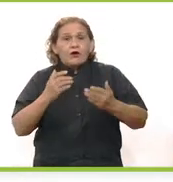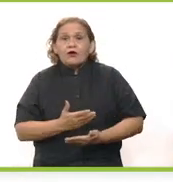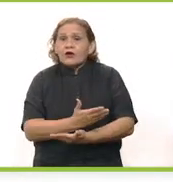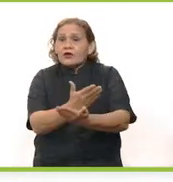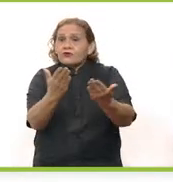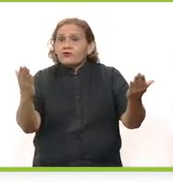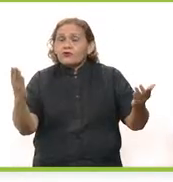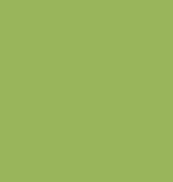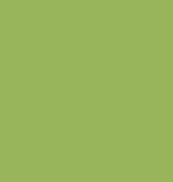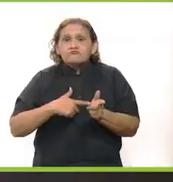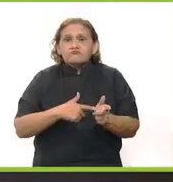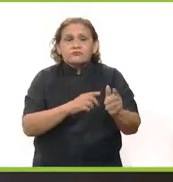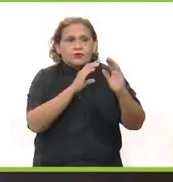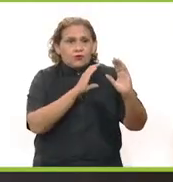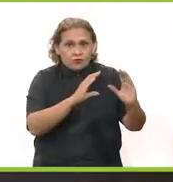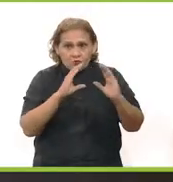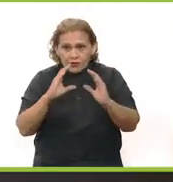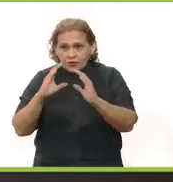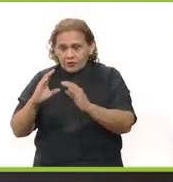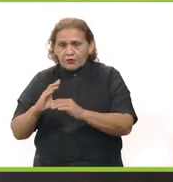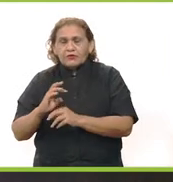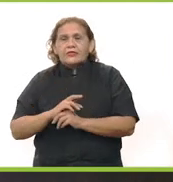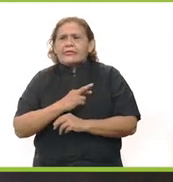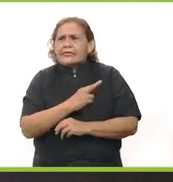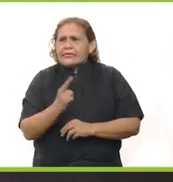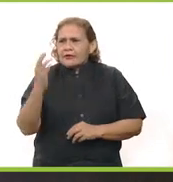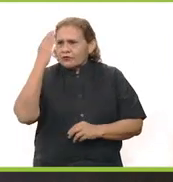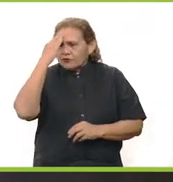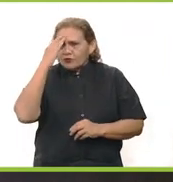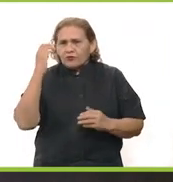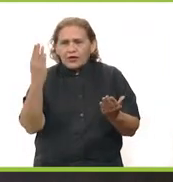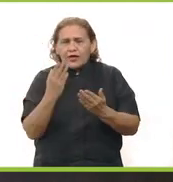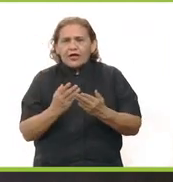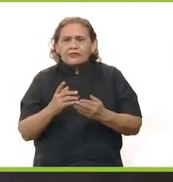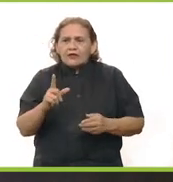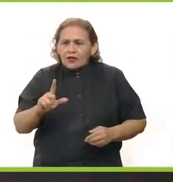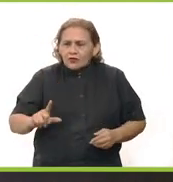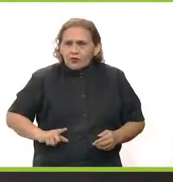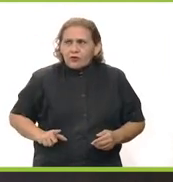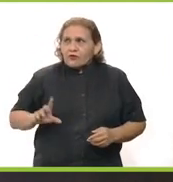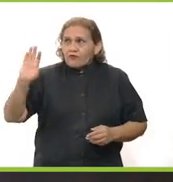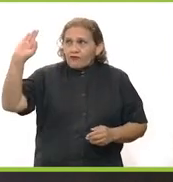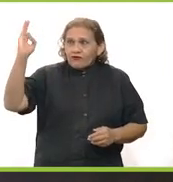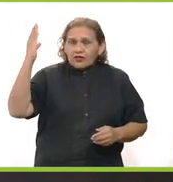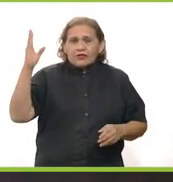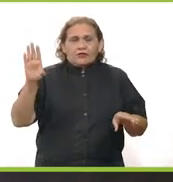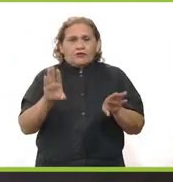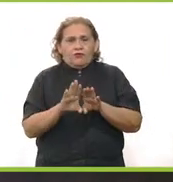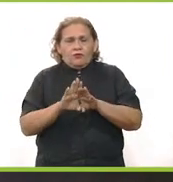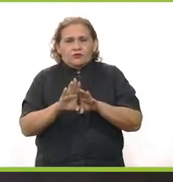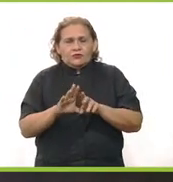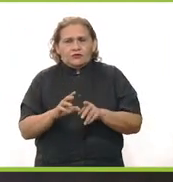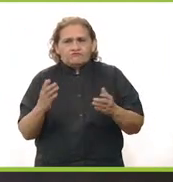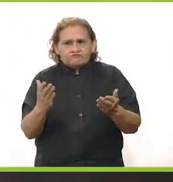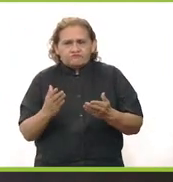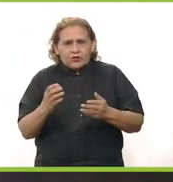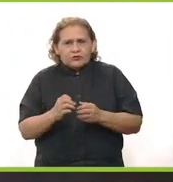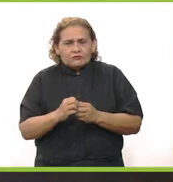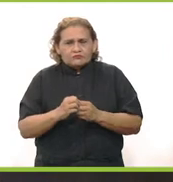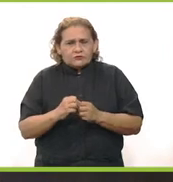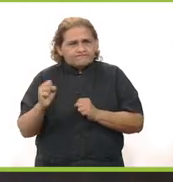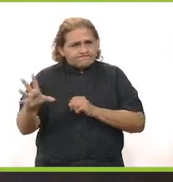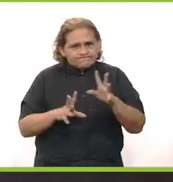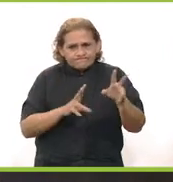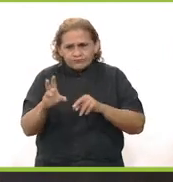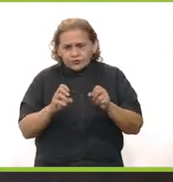pues muy importantísimo entre todos, seguirnos cuidando, y también pues muy importante el reconocimiento, ¿no?, que hace el gobierno federal de cómo estamos manejando la pandemia aquí en